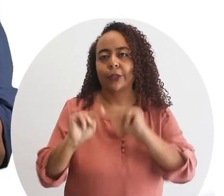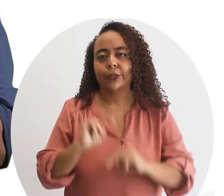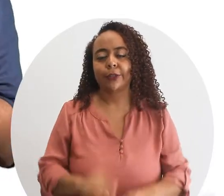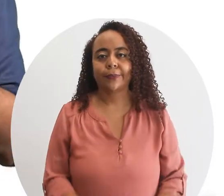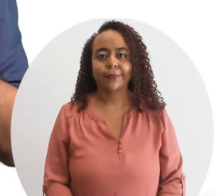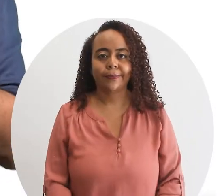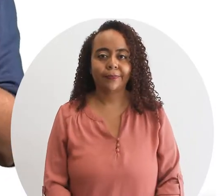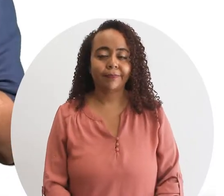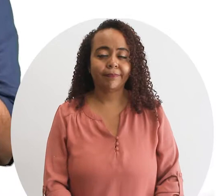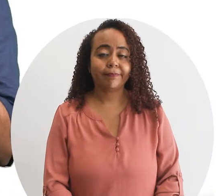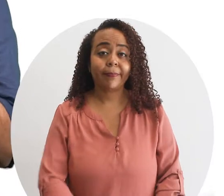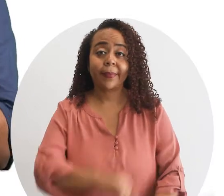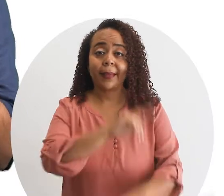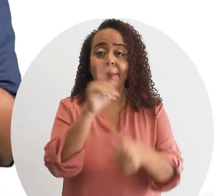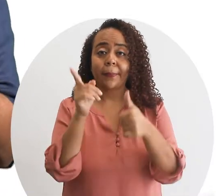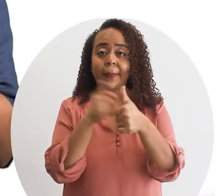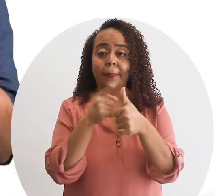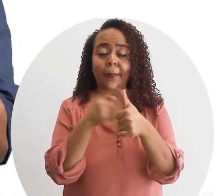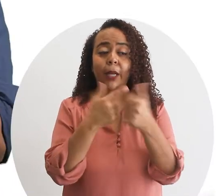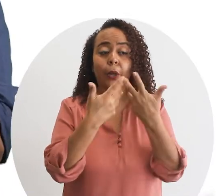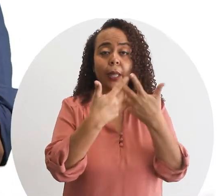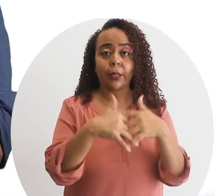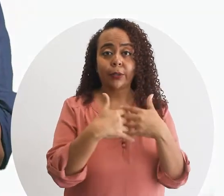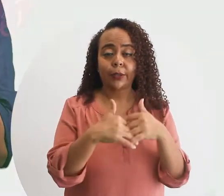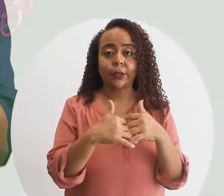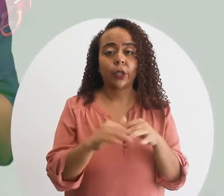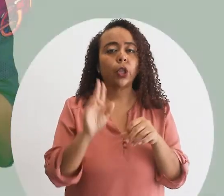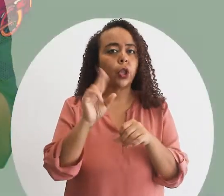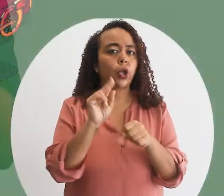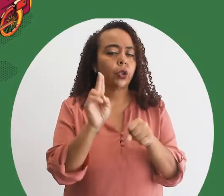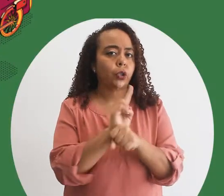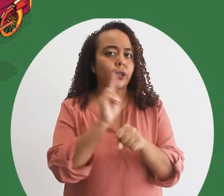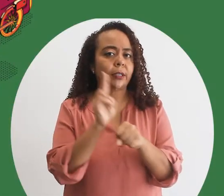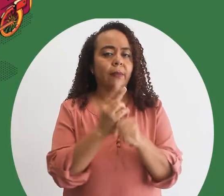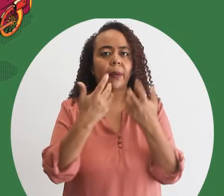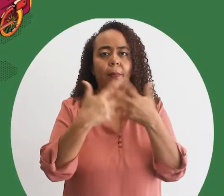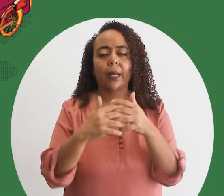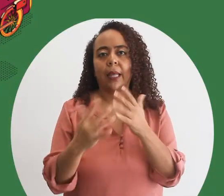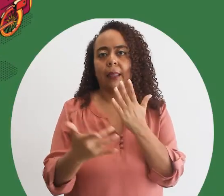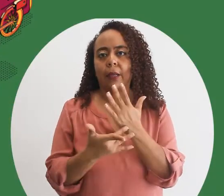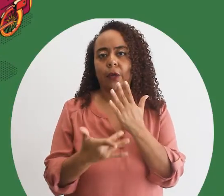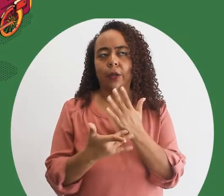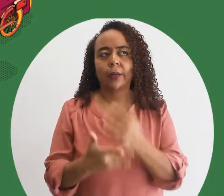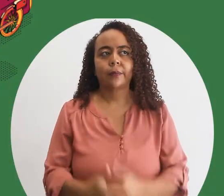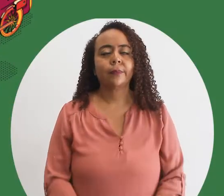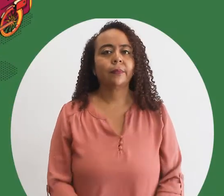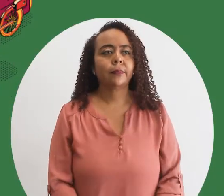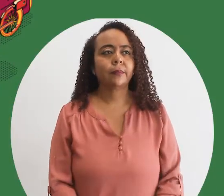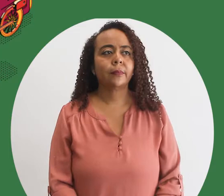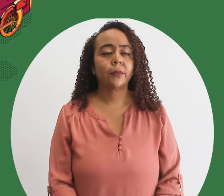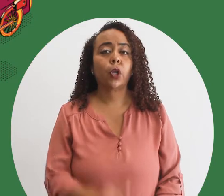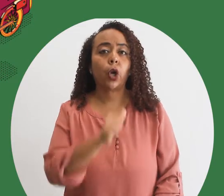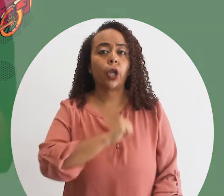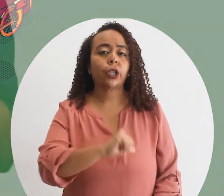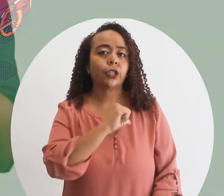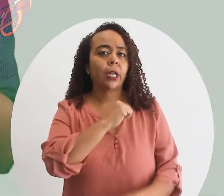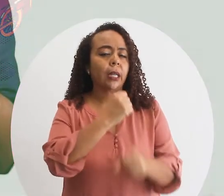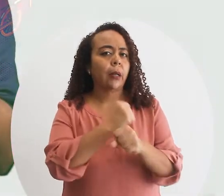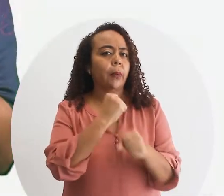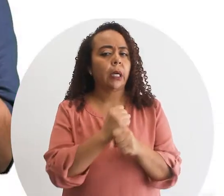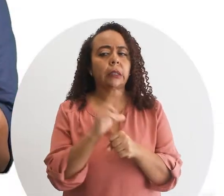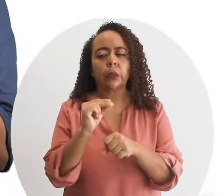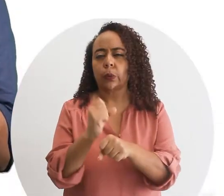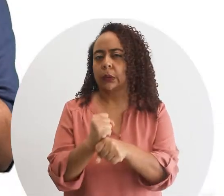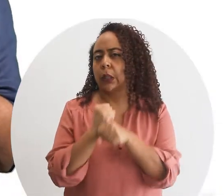negocios en un primer momento cuando se dio la industrialización no se usaba tanta maquinaria y tecnología las condiciones laborales eran